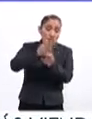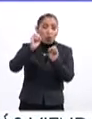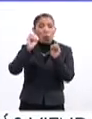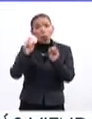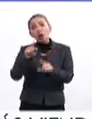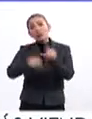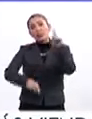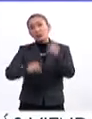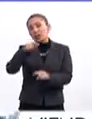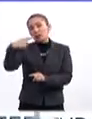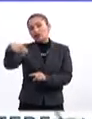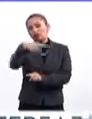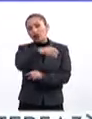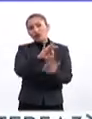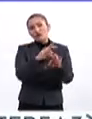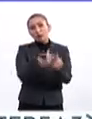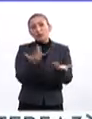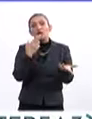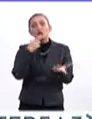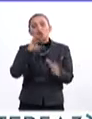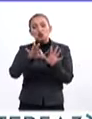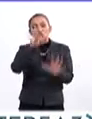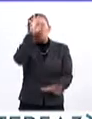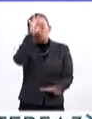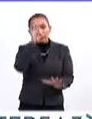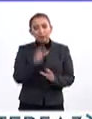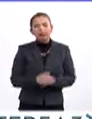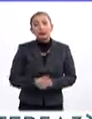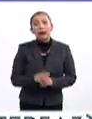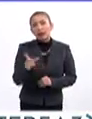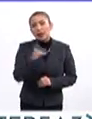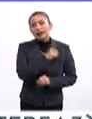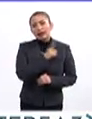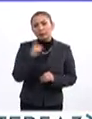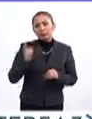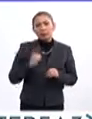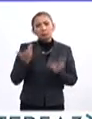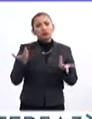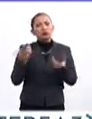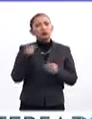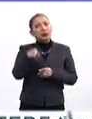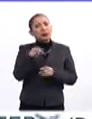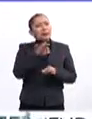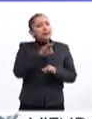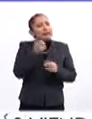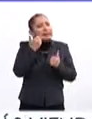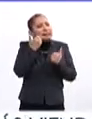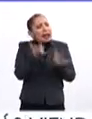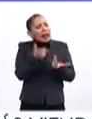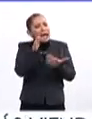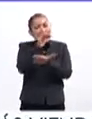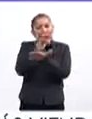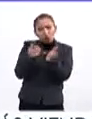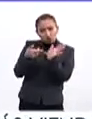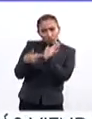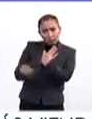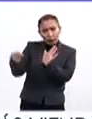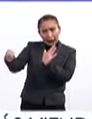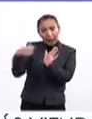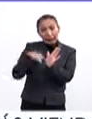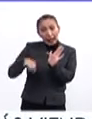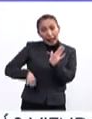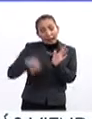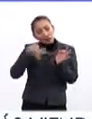o de lo que se trate según el medio que se haya escogido. Hay que hacerlo de tal forma que alguien quiera leerlo y tenga